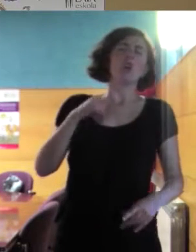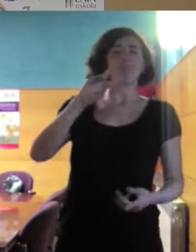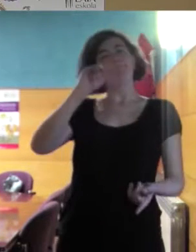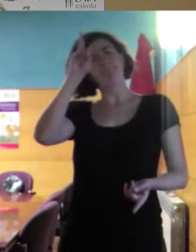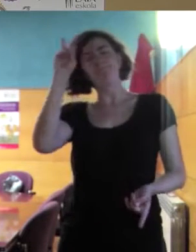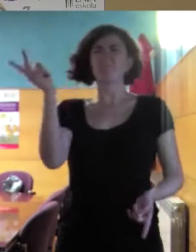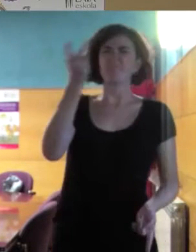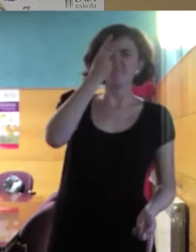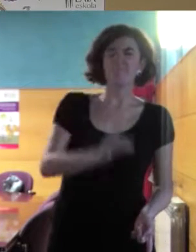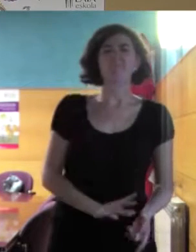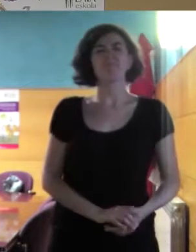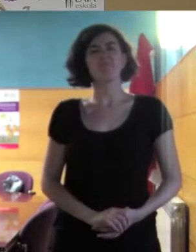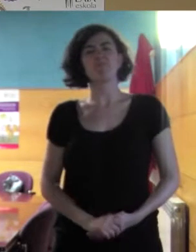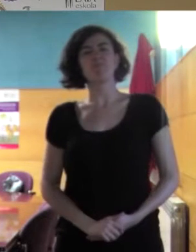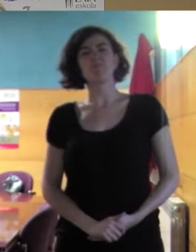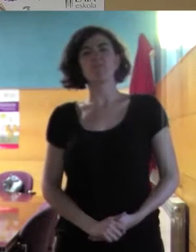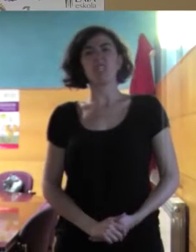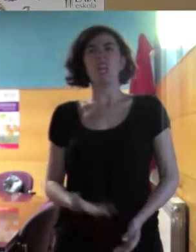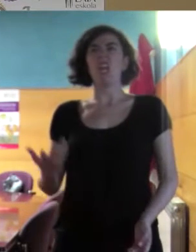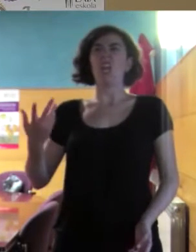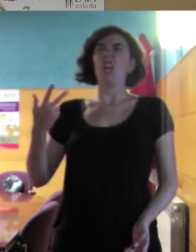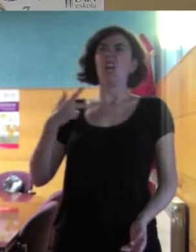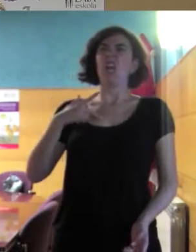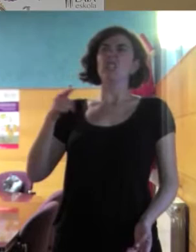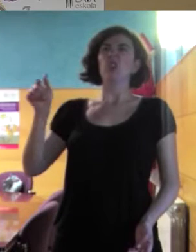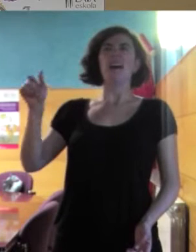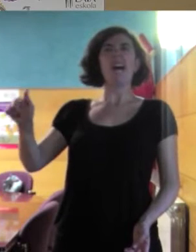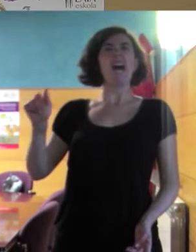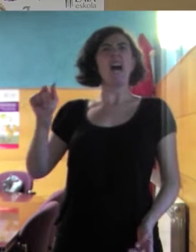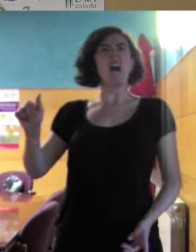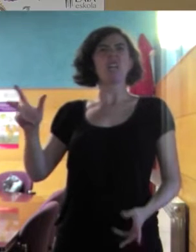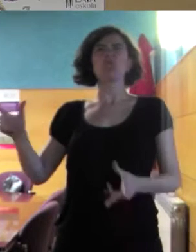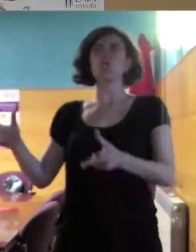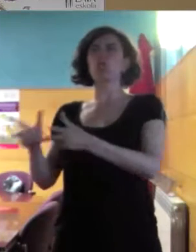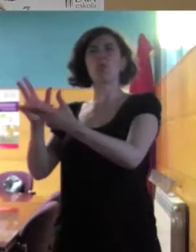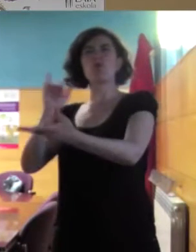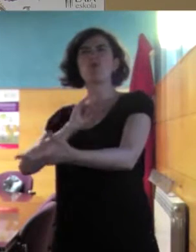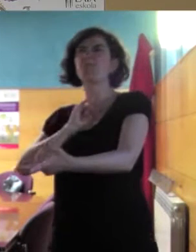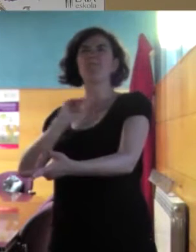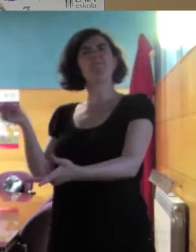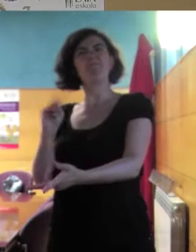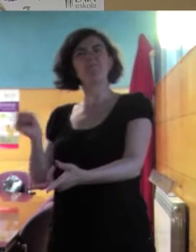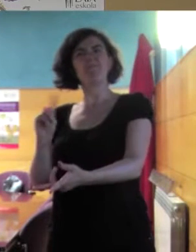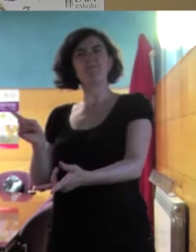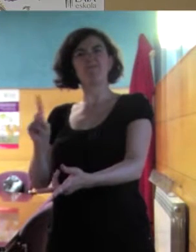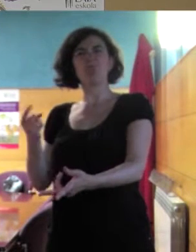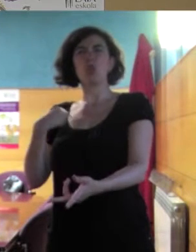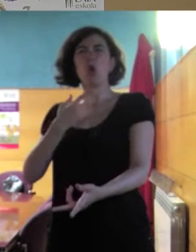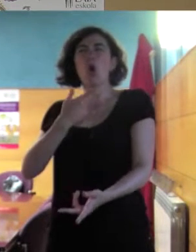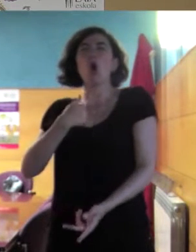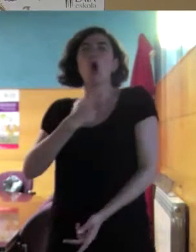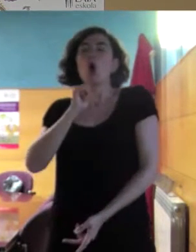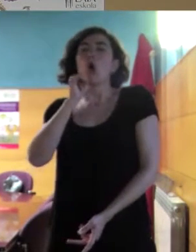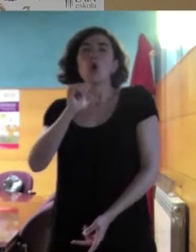allí voy a dejar de ser quien yo era, que no se me note nada de dónde vengo,